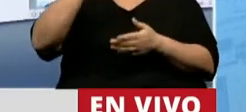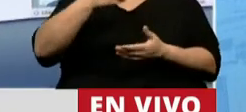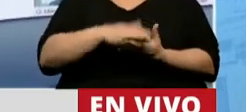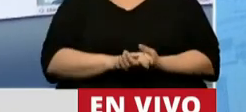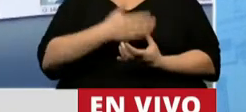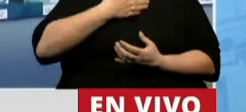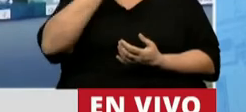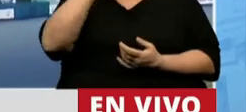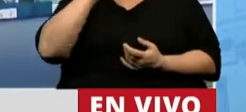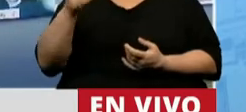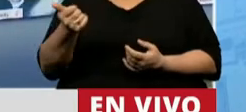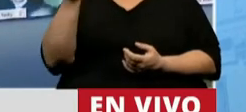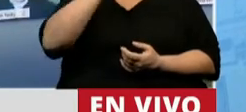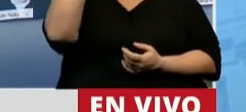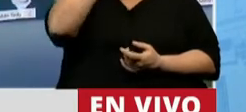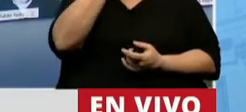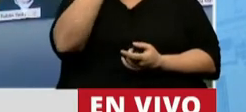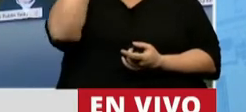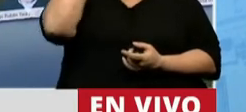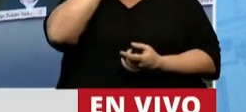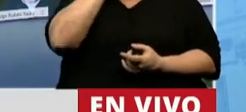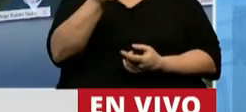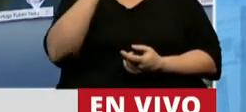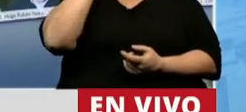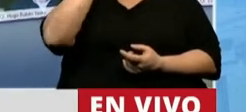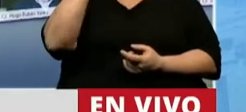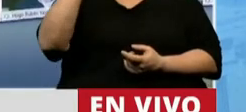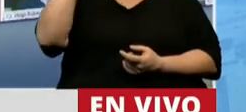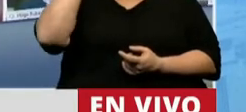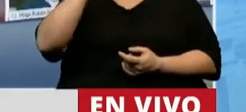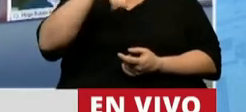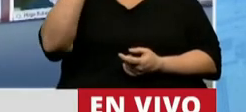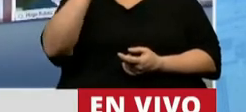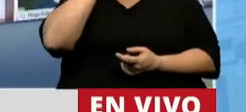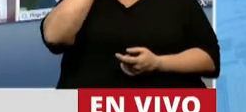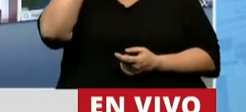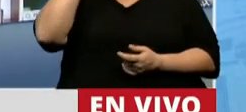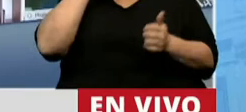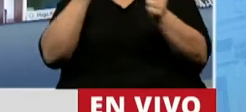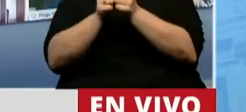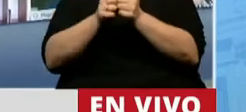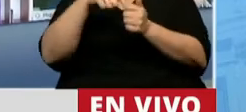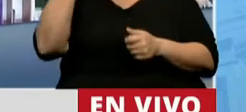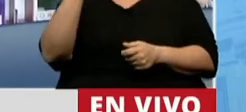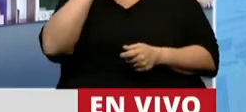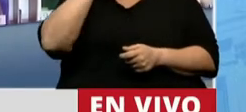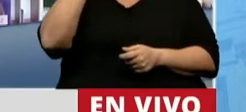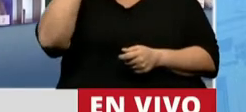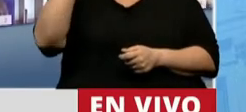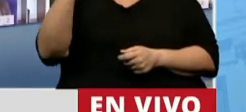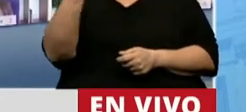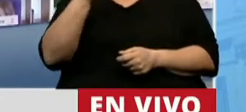Falda y de Huerta Grande. Junto a Elpidio Torres y Agustín Tosco,